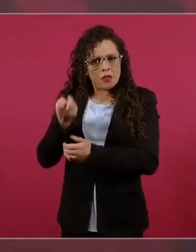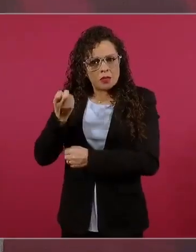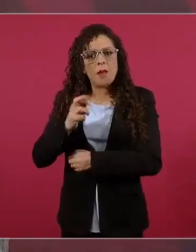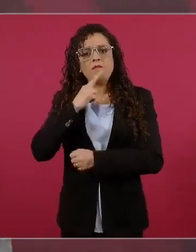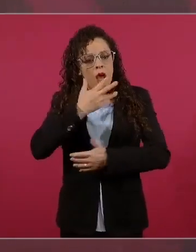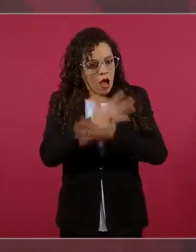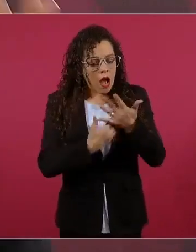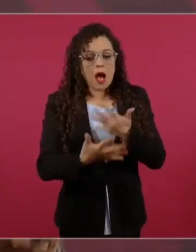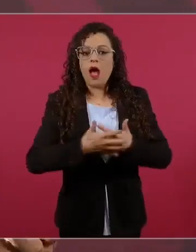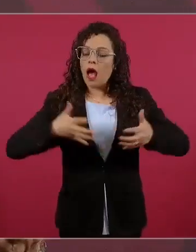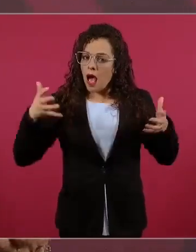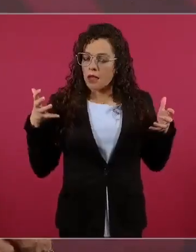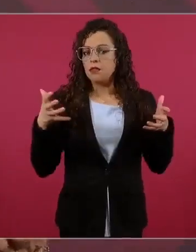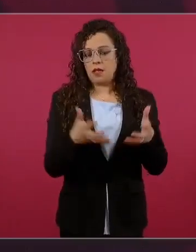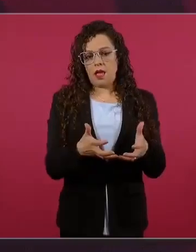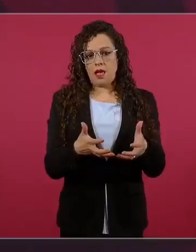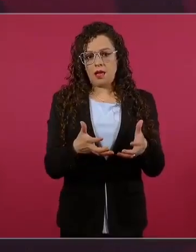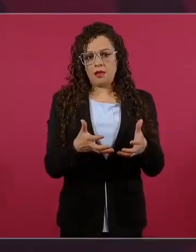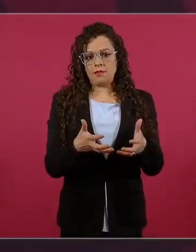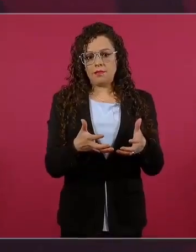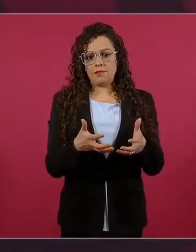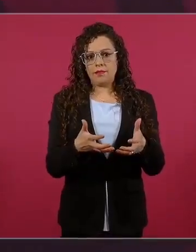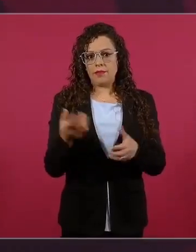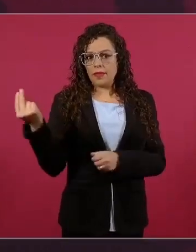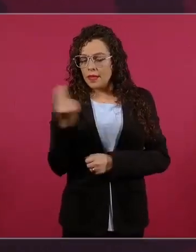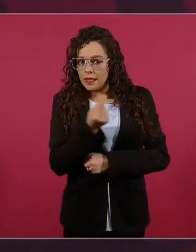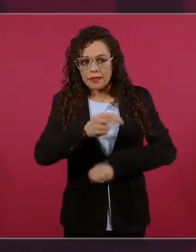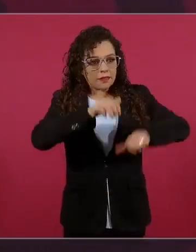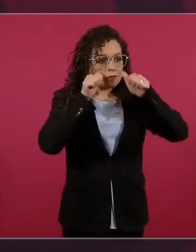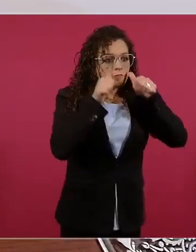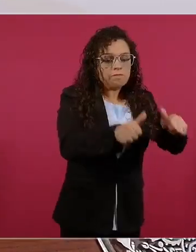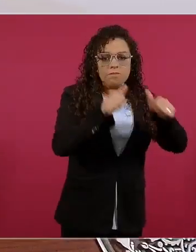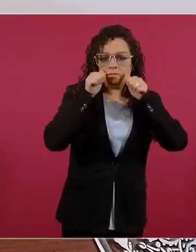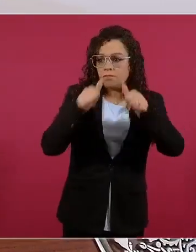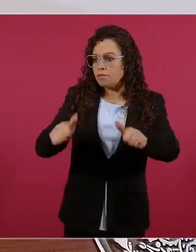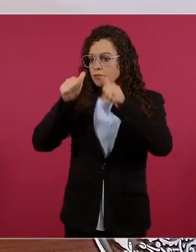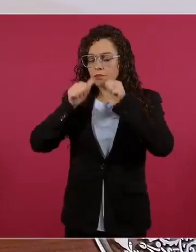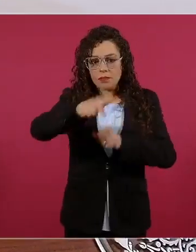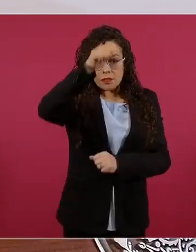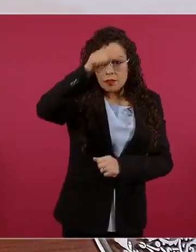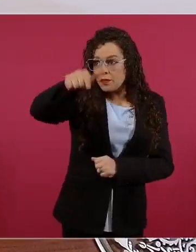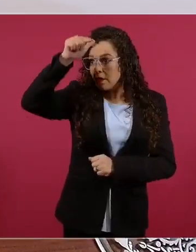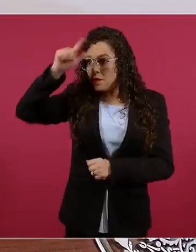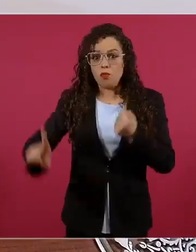menos formalidad y más acción. para